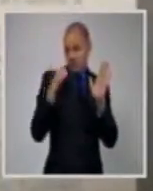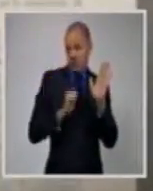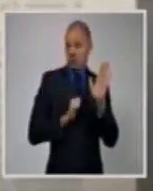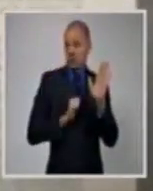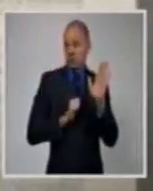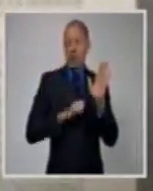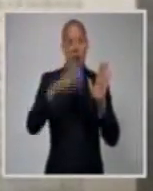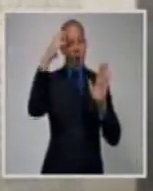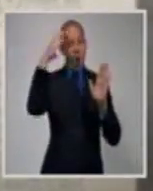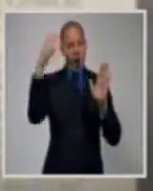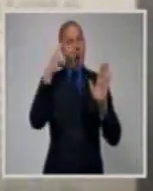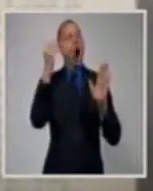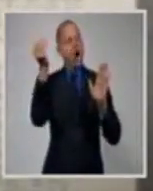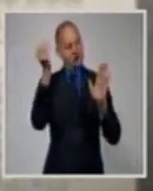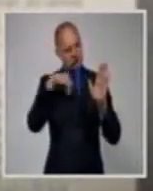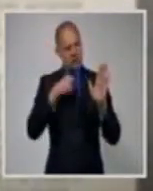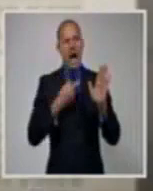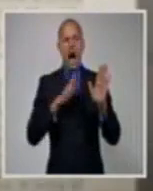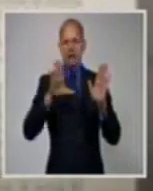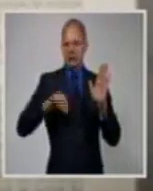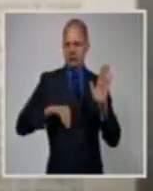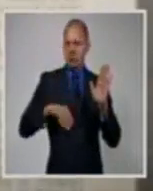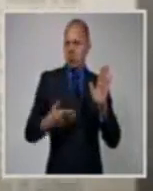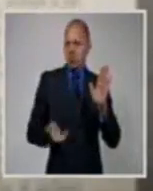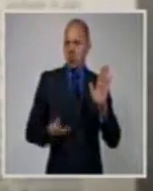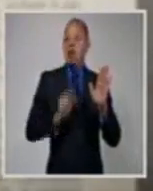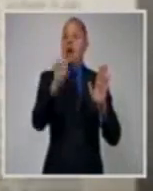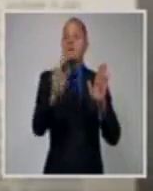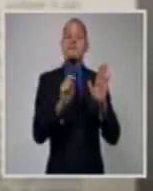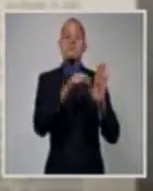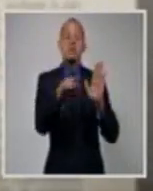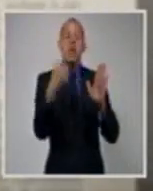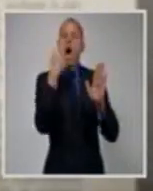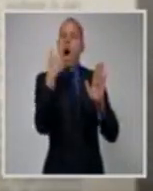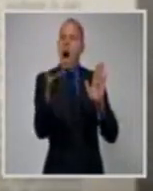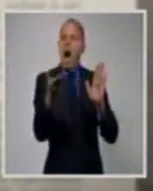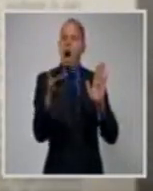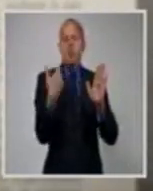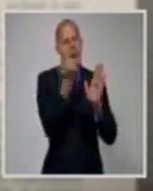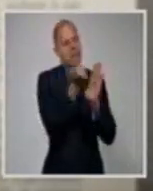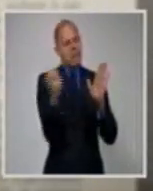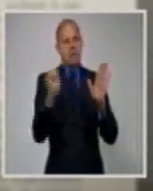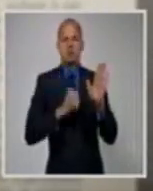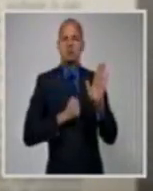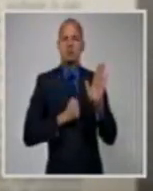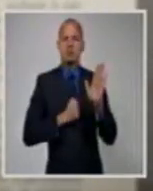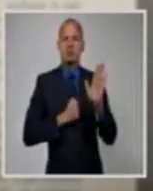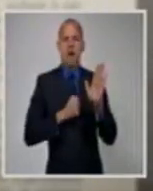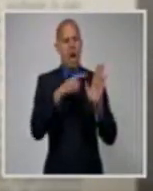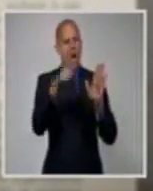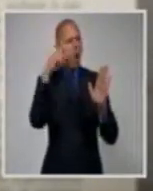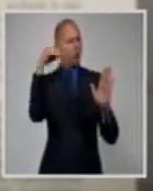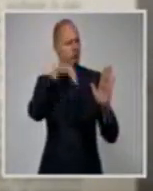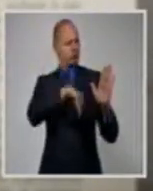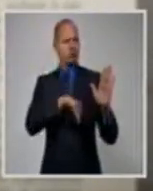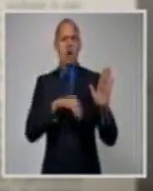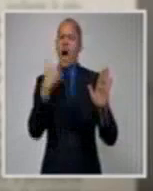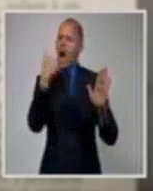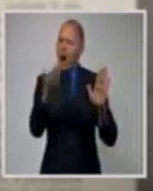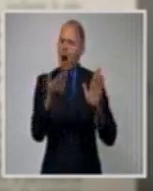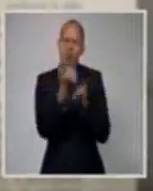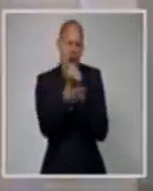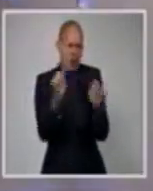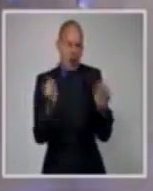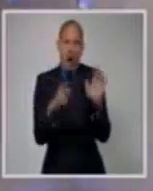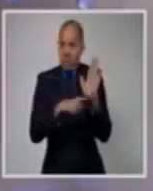reconoce, respeta y garantiza a las personas la libertad de pensamiento, de conciencia y de expresión. Está en la